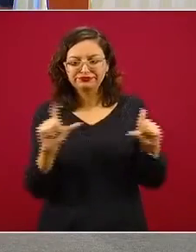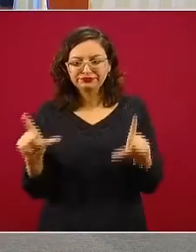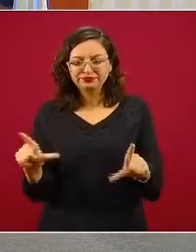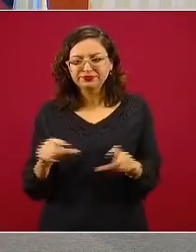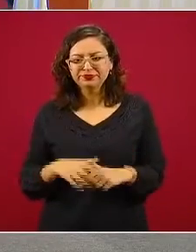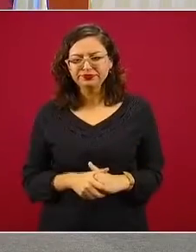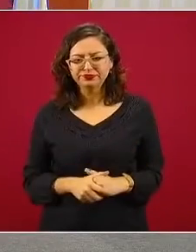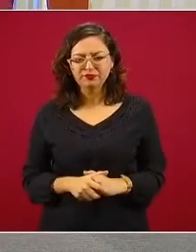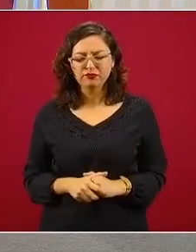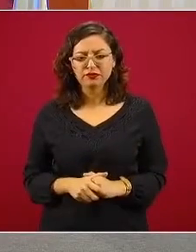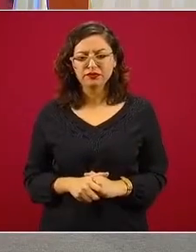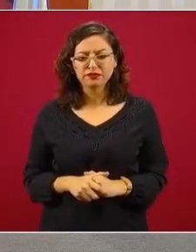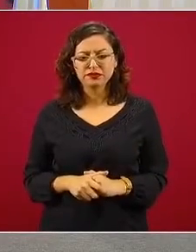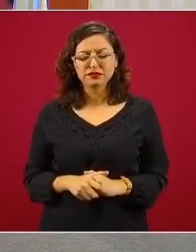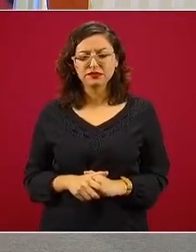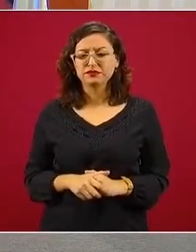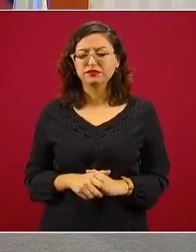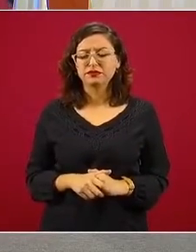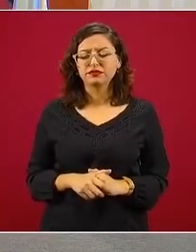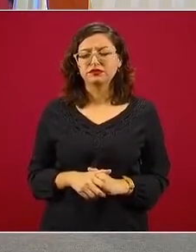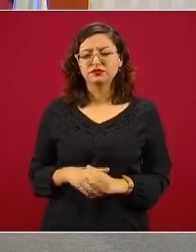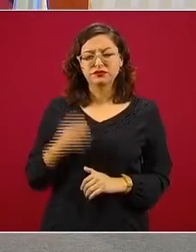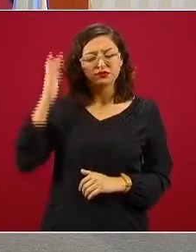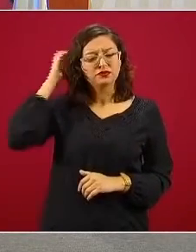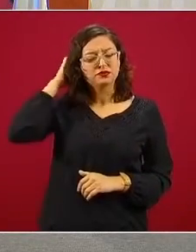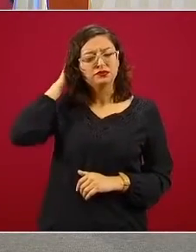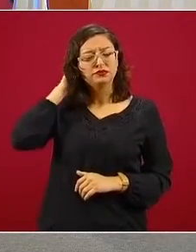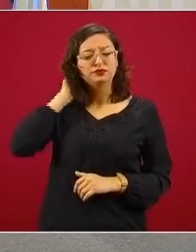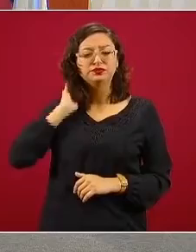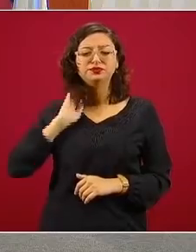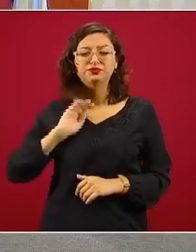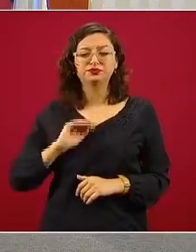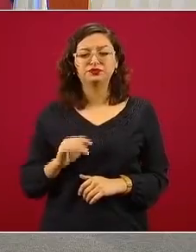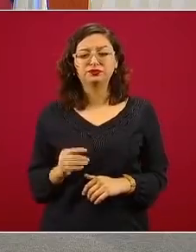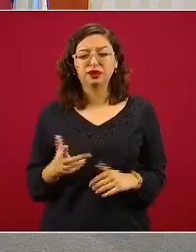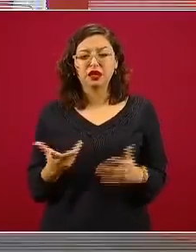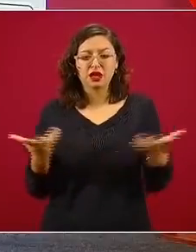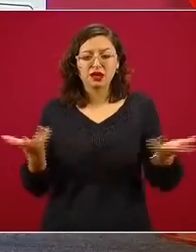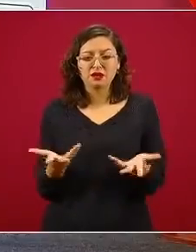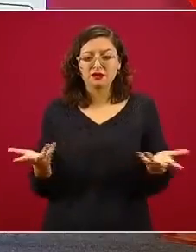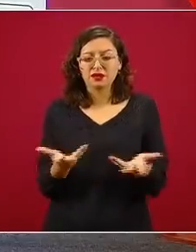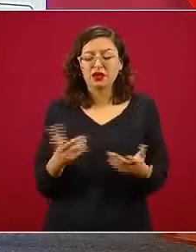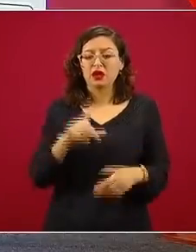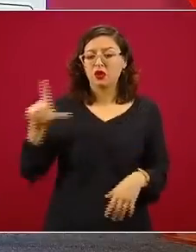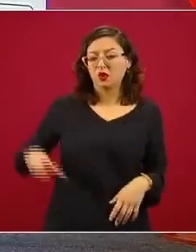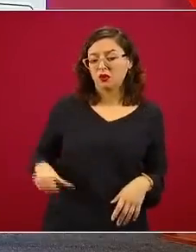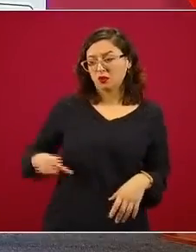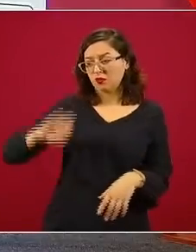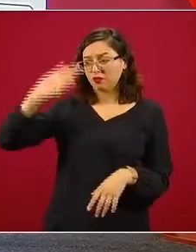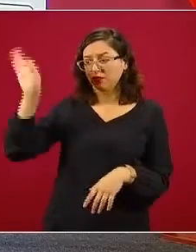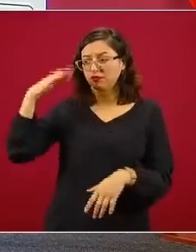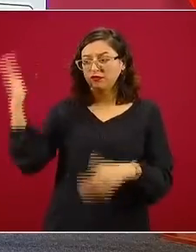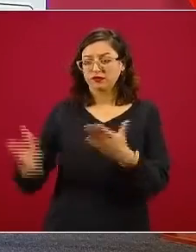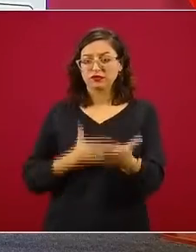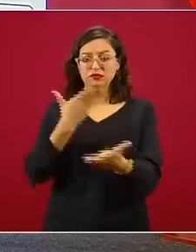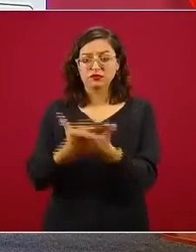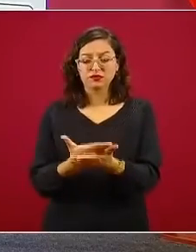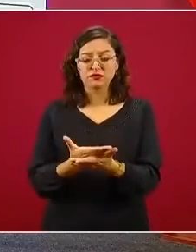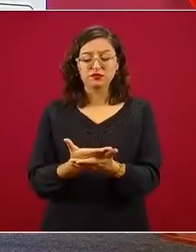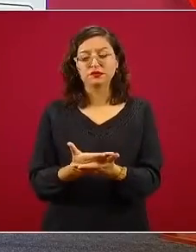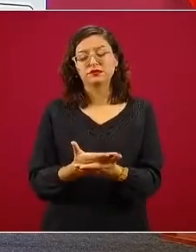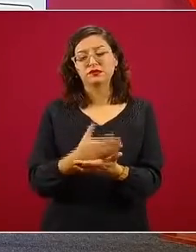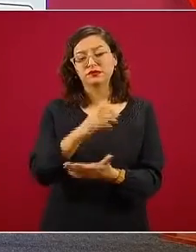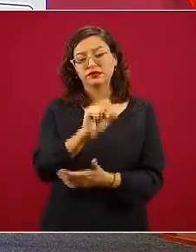¿Qué es lo que se va a hacer? Esto proviene de una iniciativa que envió el gobierno federal a través de la Secretaría de Hacienda al